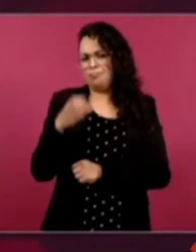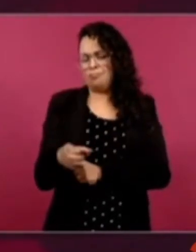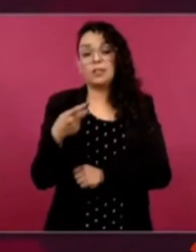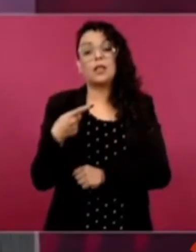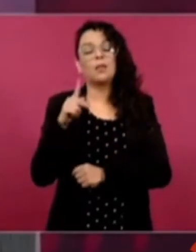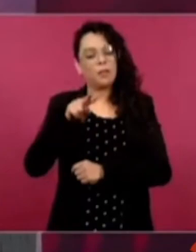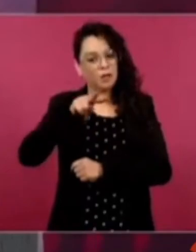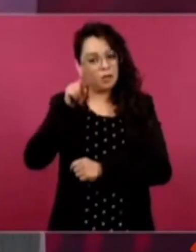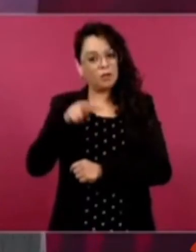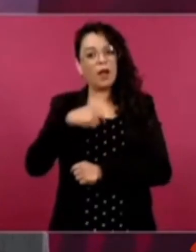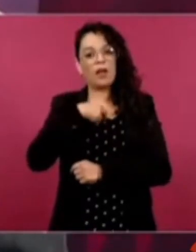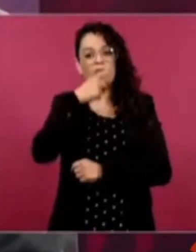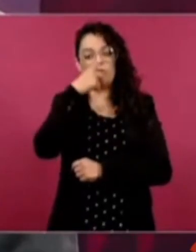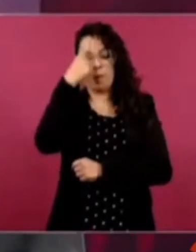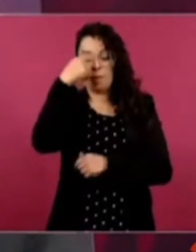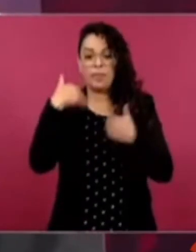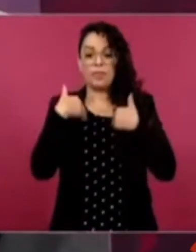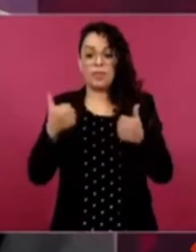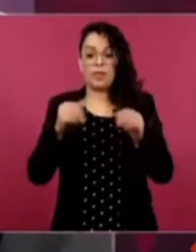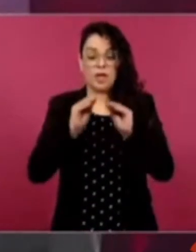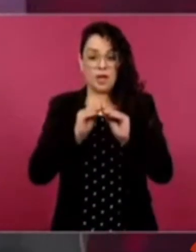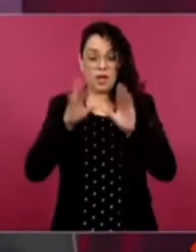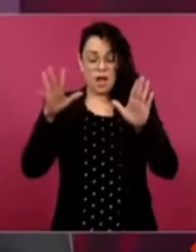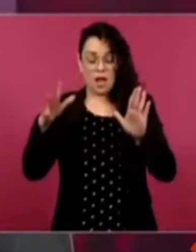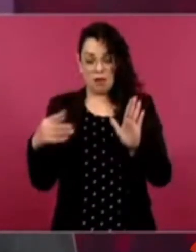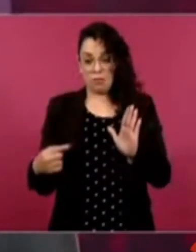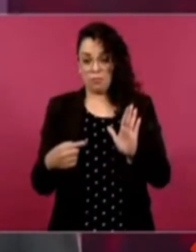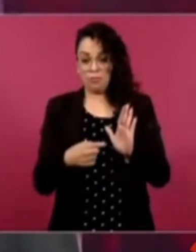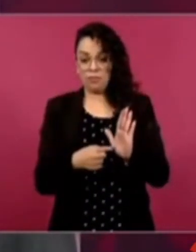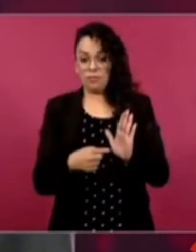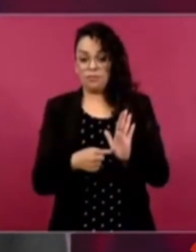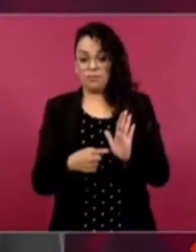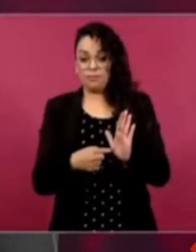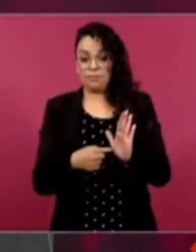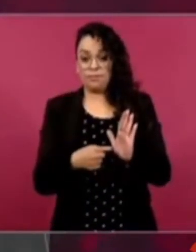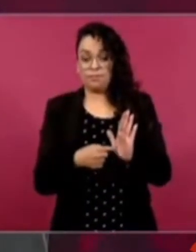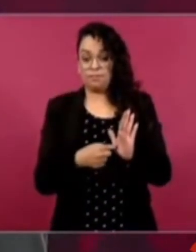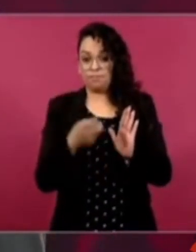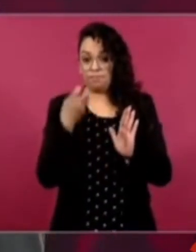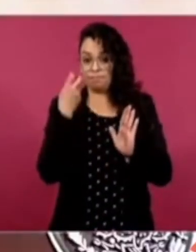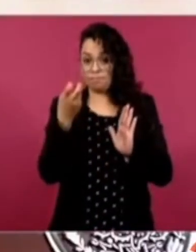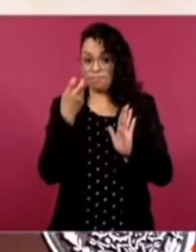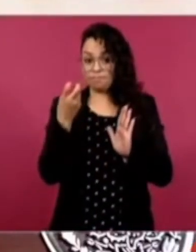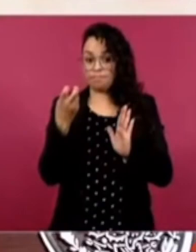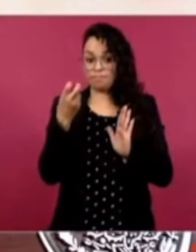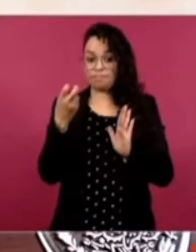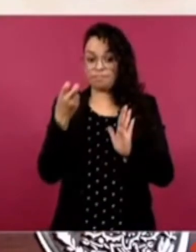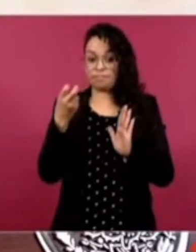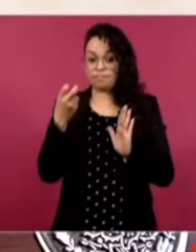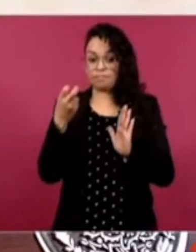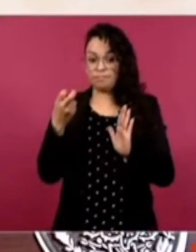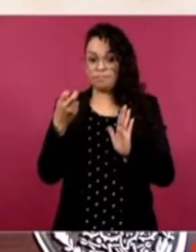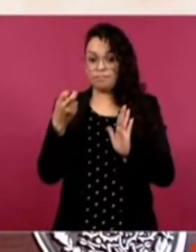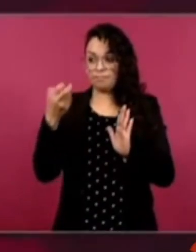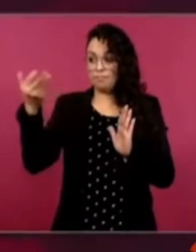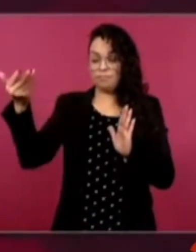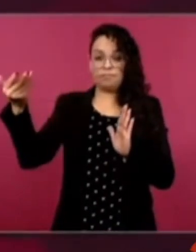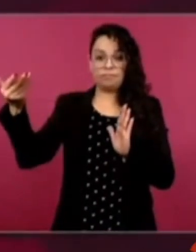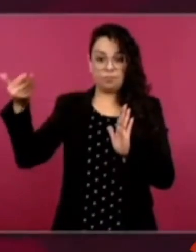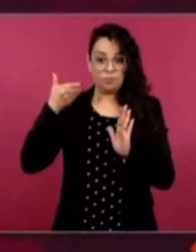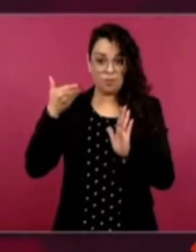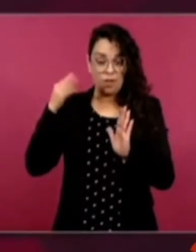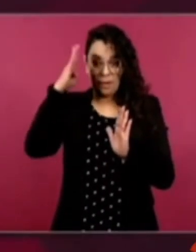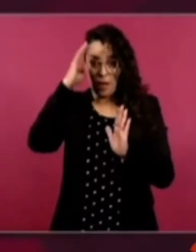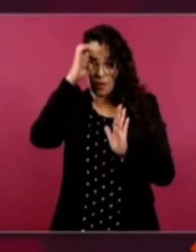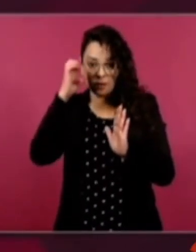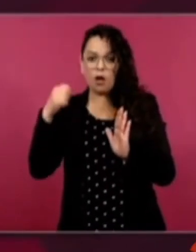es que ese planteamiento, esa solicitud, se tomó en